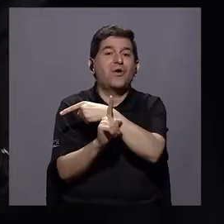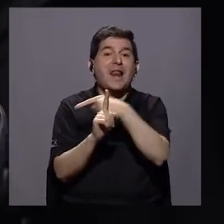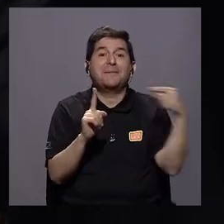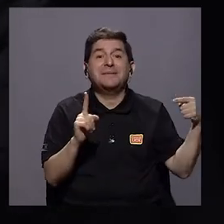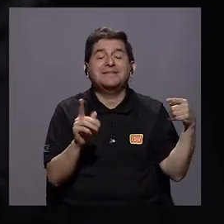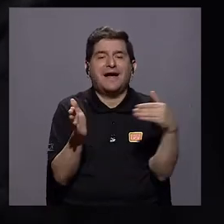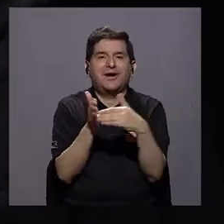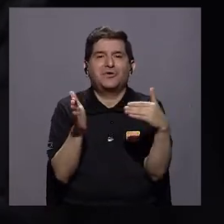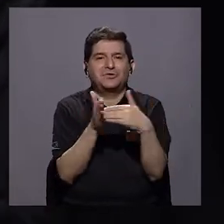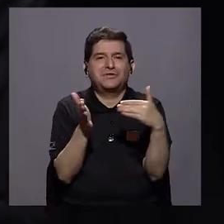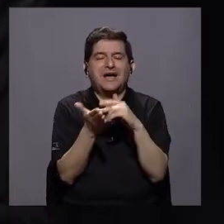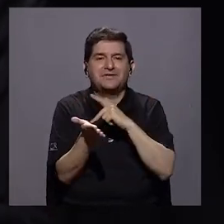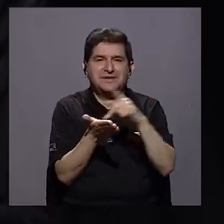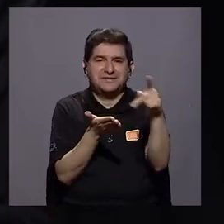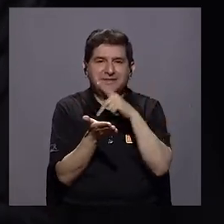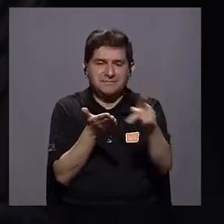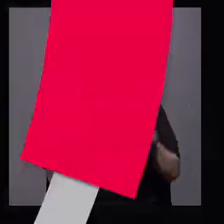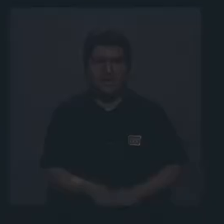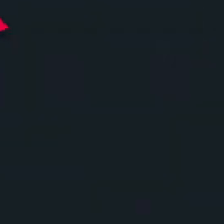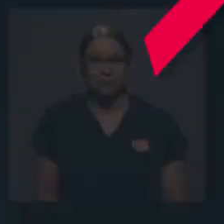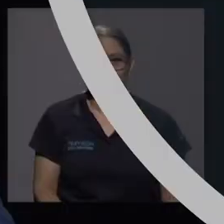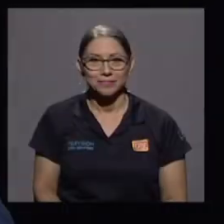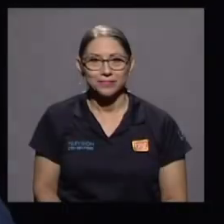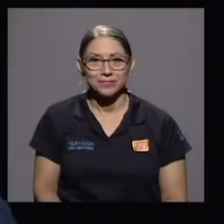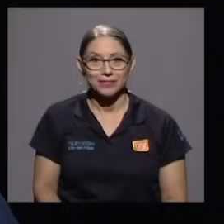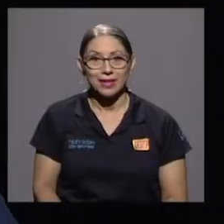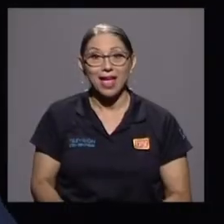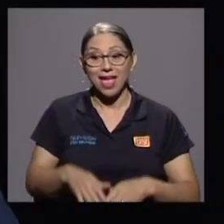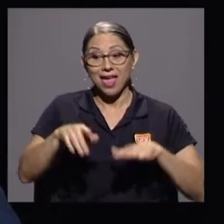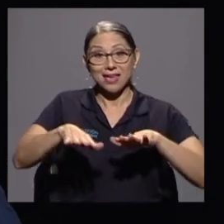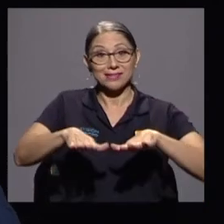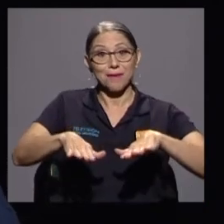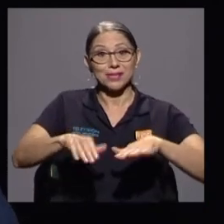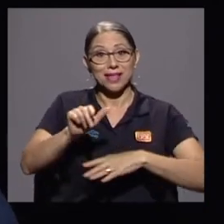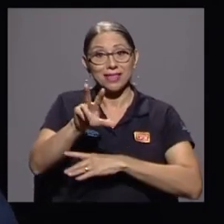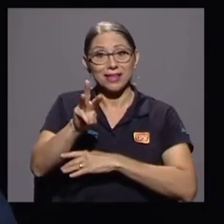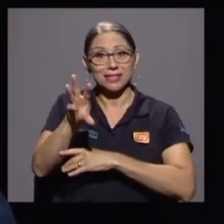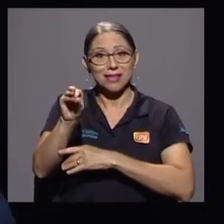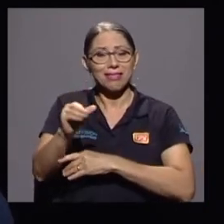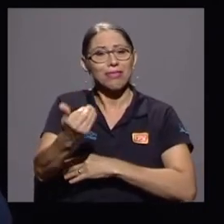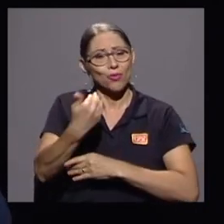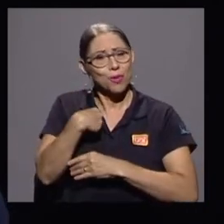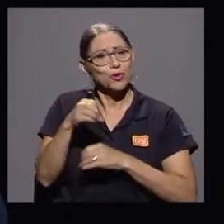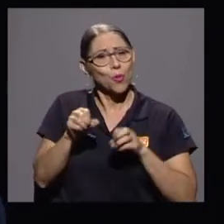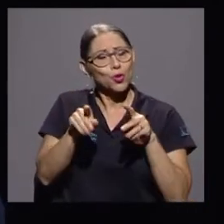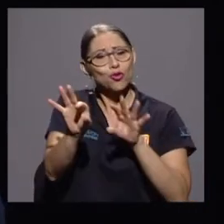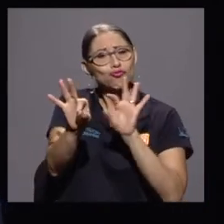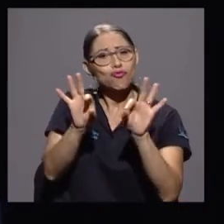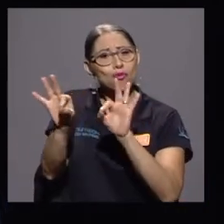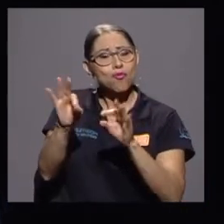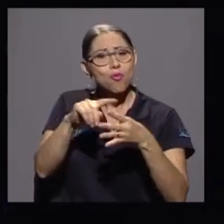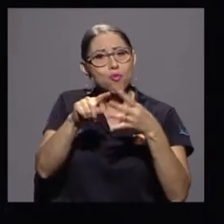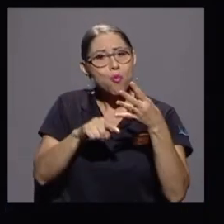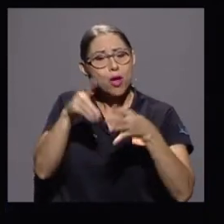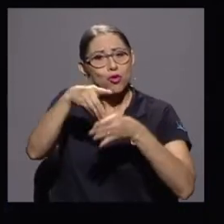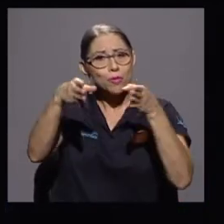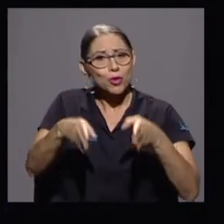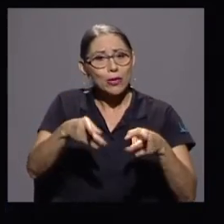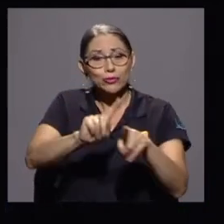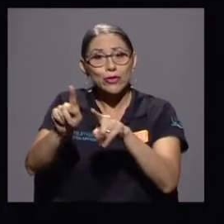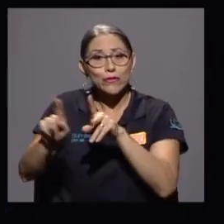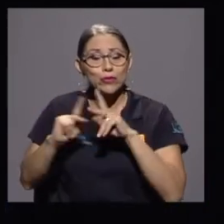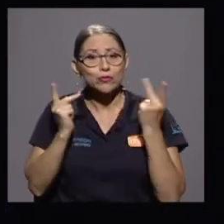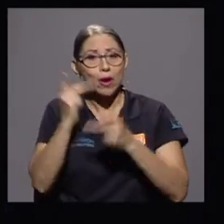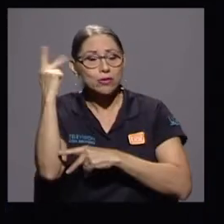mitad de esa casa la volvió a pagar entera. En esta mesa de 360 tuvimos la oportunidad de traer a cuatro diputados, todos de diferentes